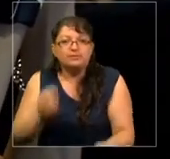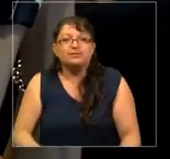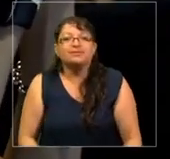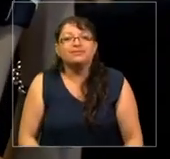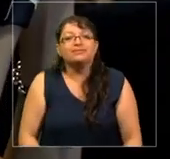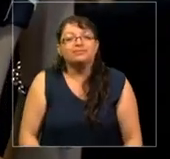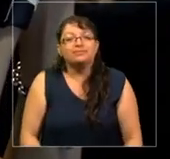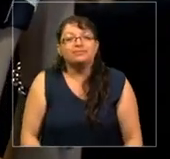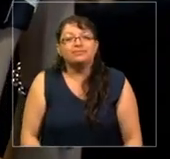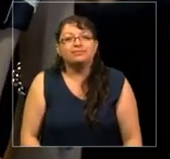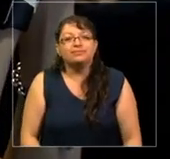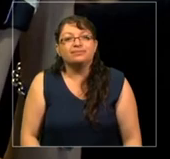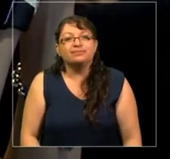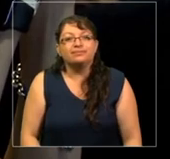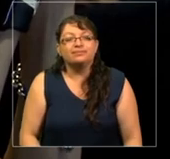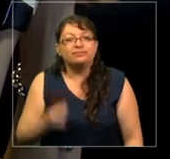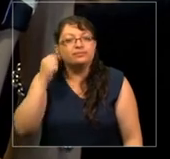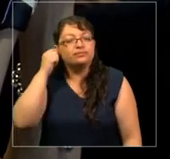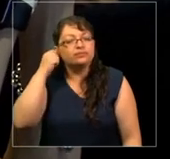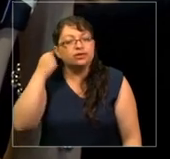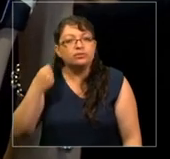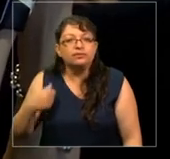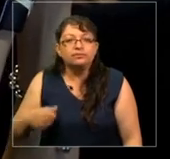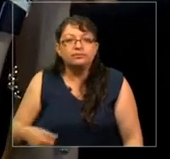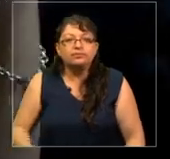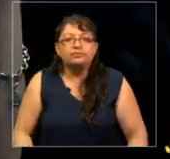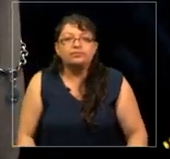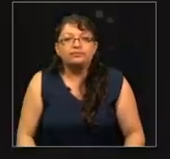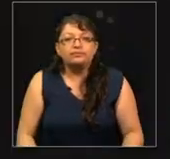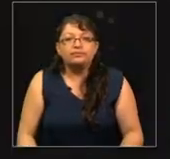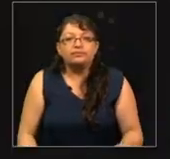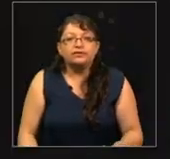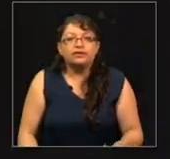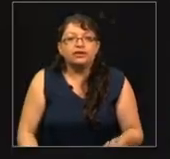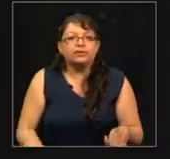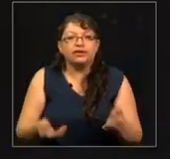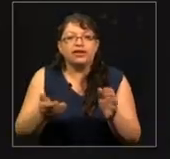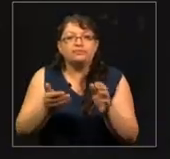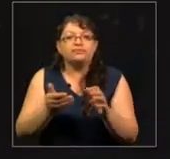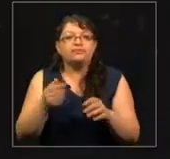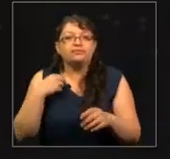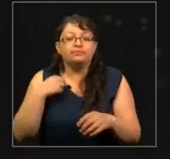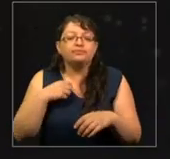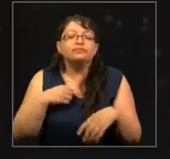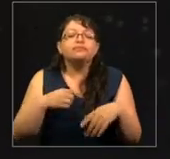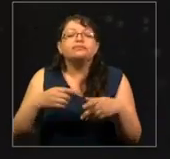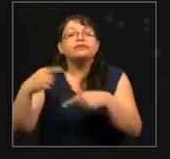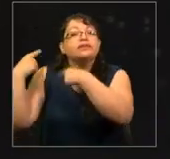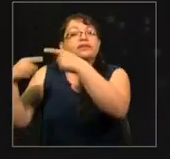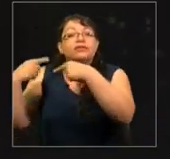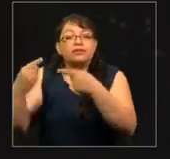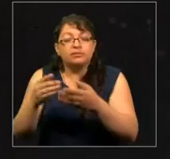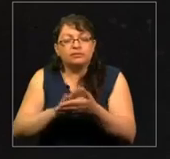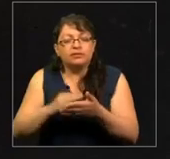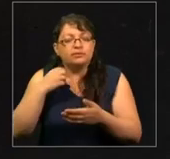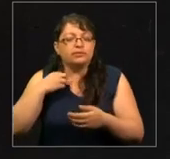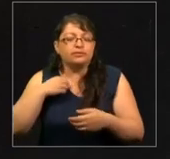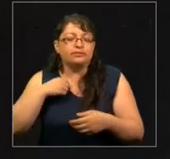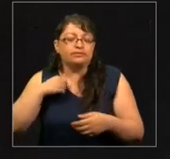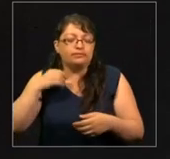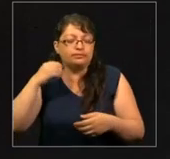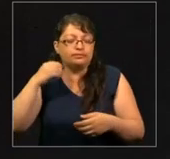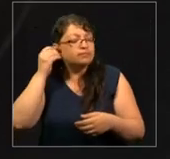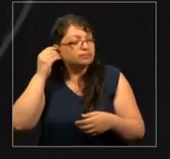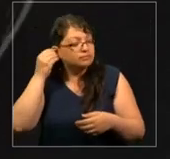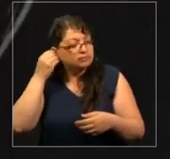sería sobre optimista. Si vemos que los hombres leen historias de mujeres, podría llevarnos a un equilibrio entre hombres